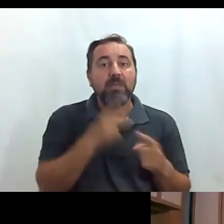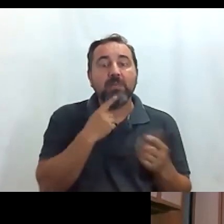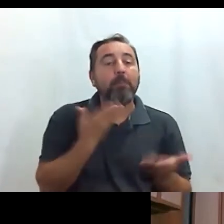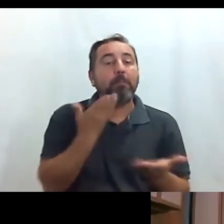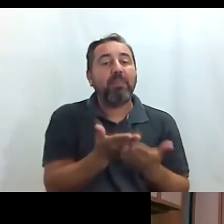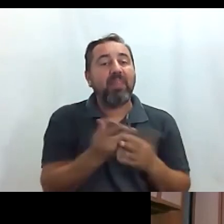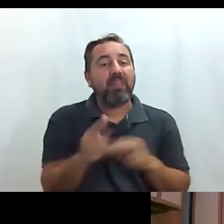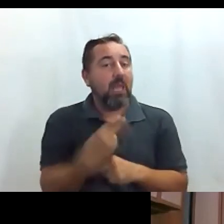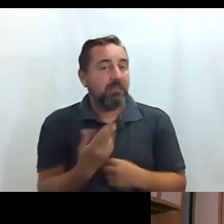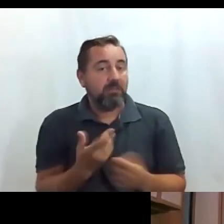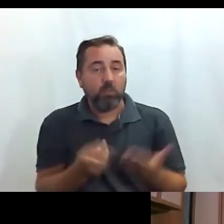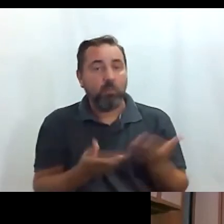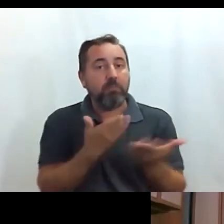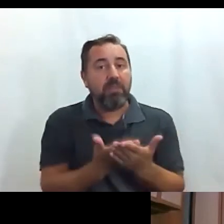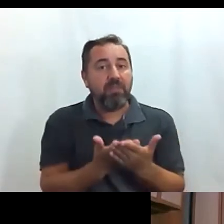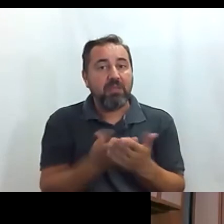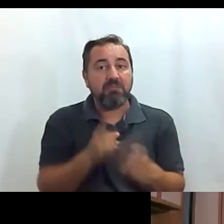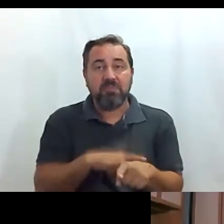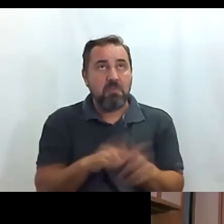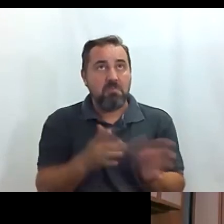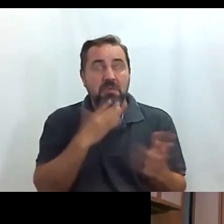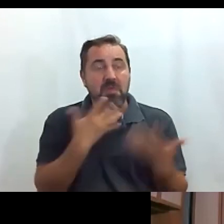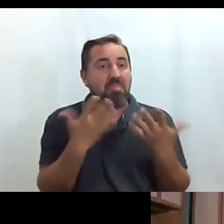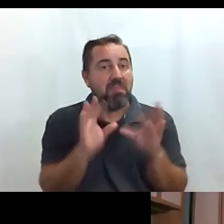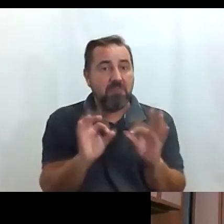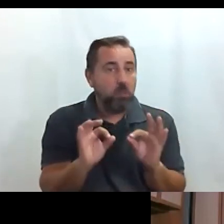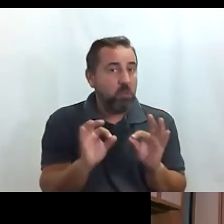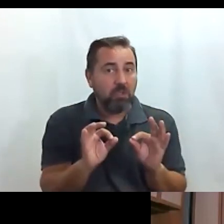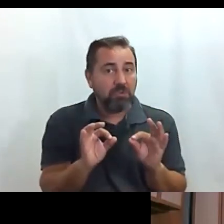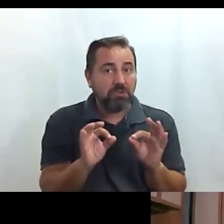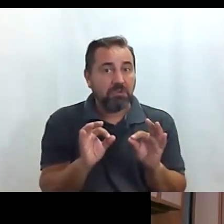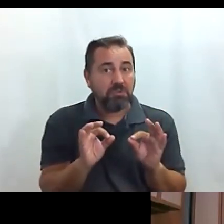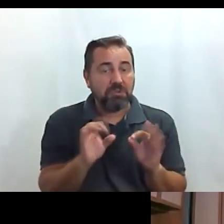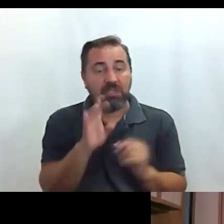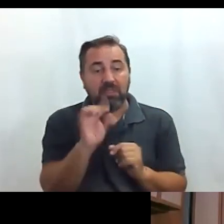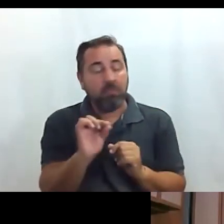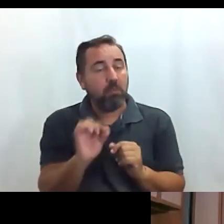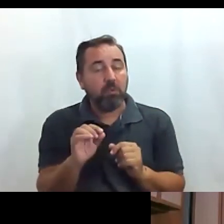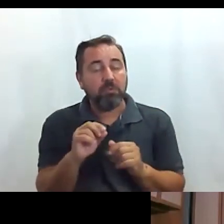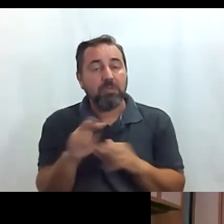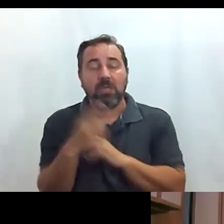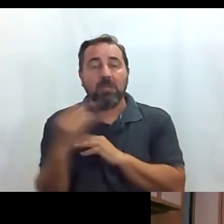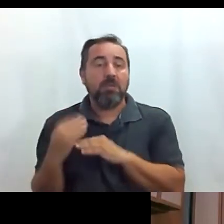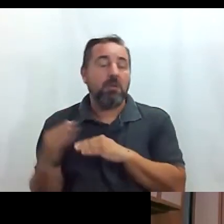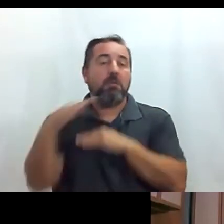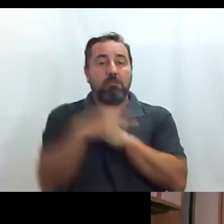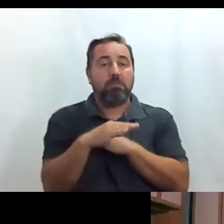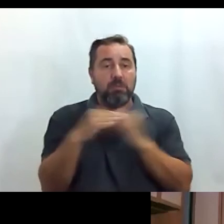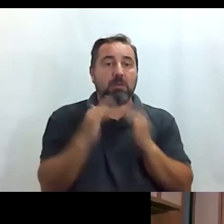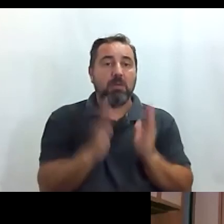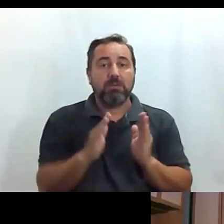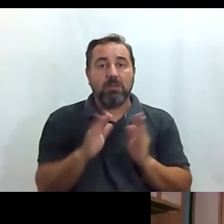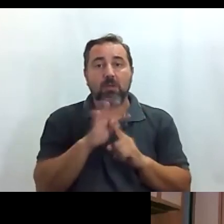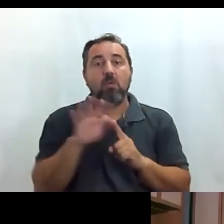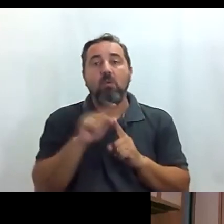que lo puedes pedir y en un plazo razonable de 10 minutos 15 minutos pues está en la puerta de tu casa o del destino donde